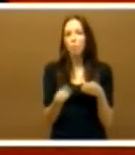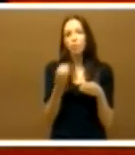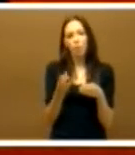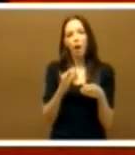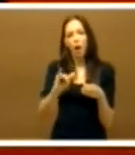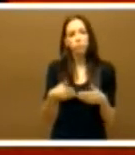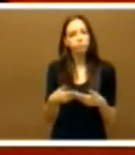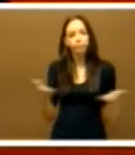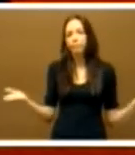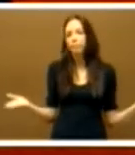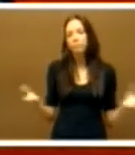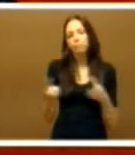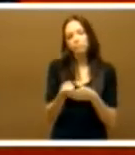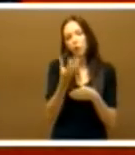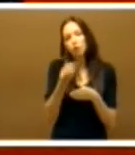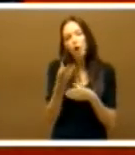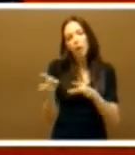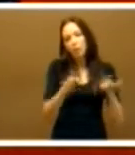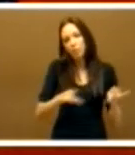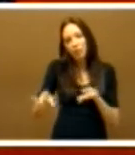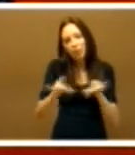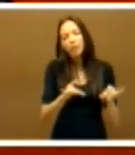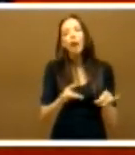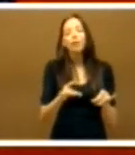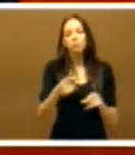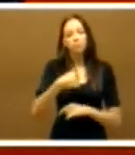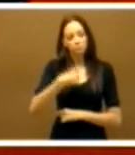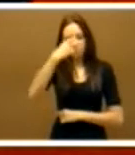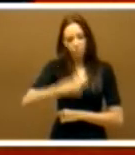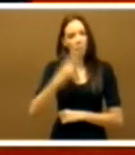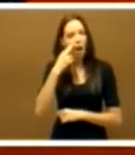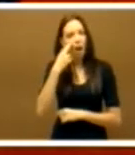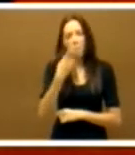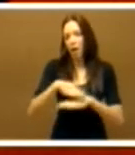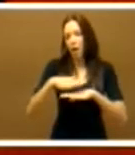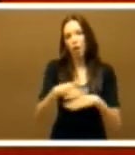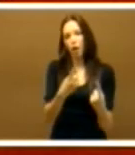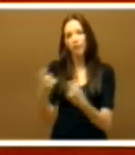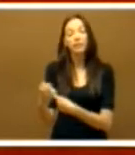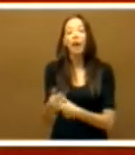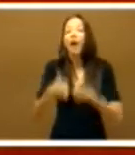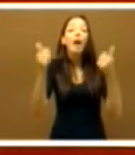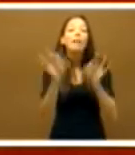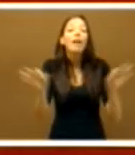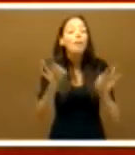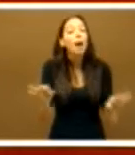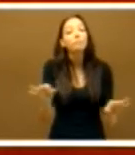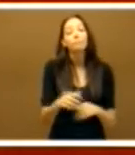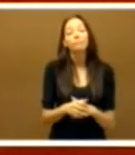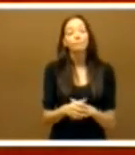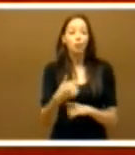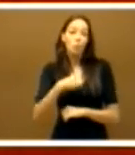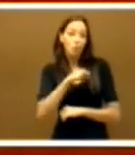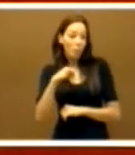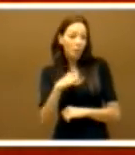grupo parlamentario socialista, regionalista, y siempre me tendrán a mí para echar una mano. Nada más, en lo personal le deseo toda la